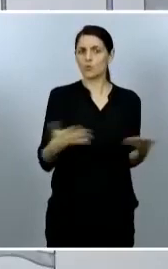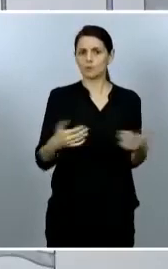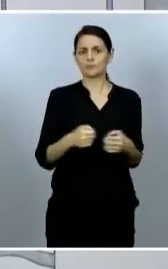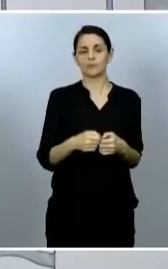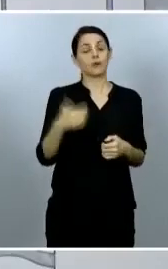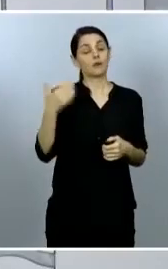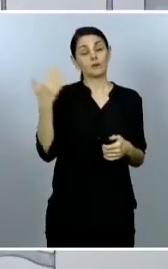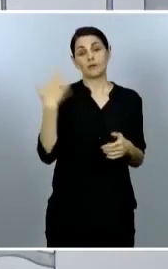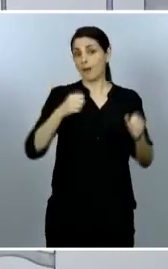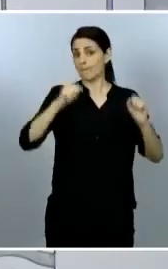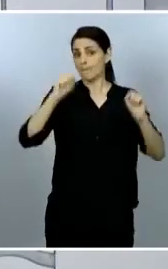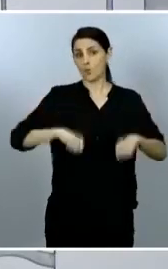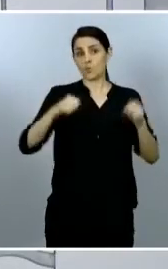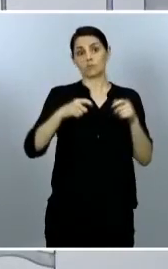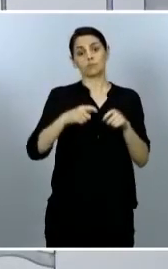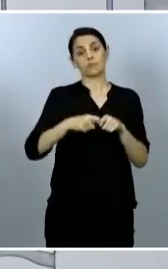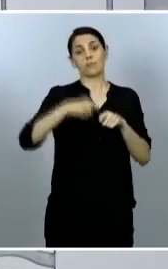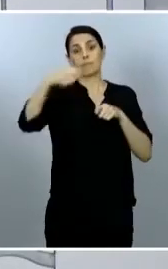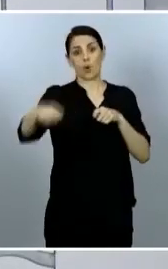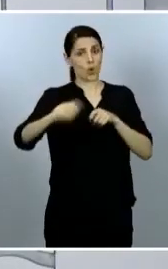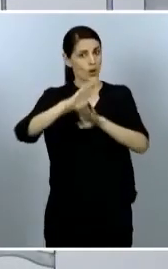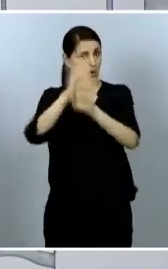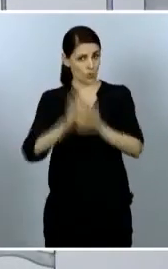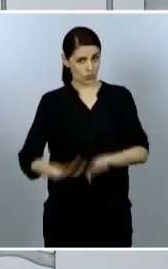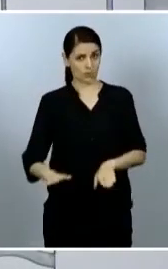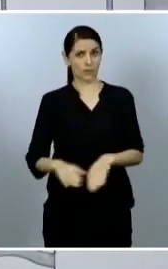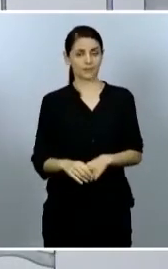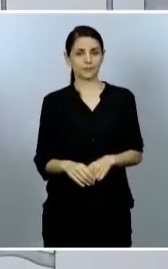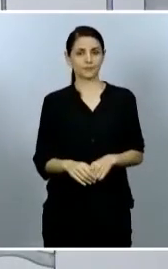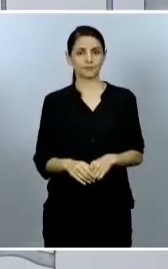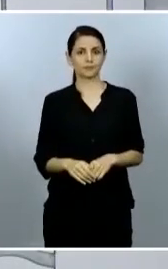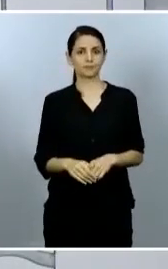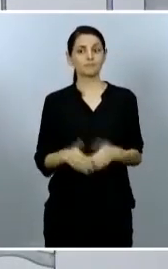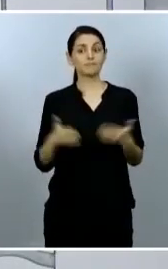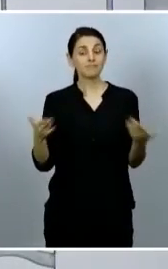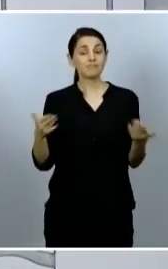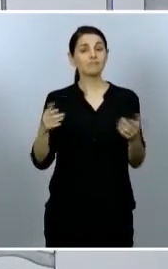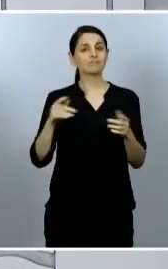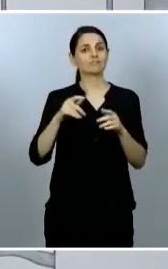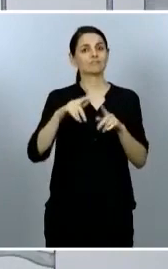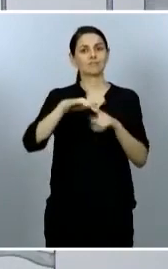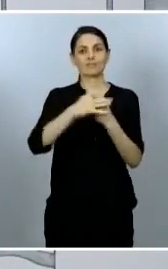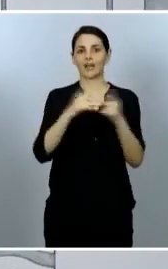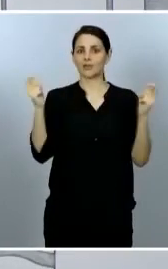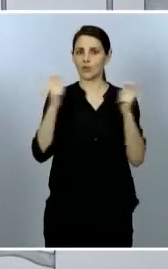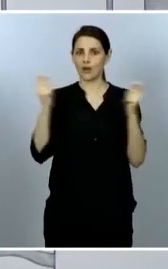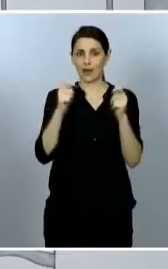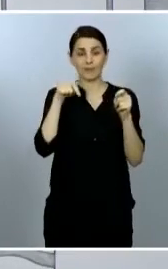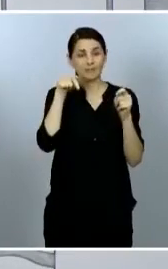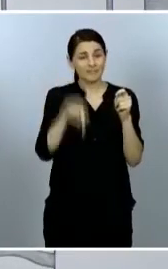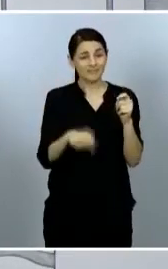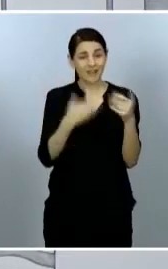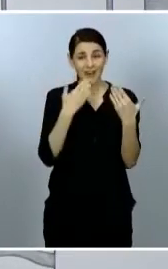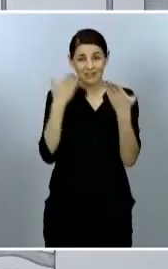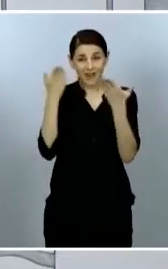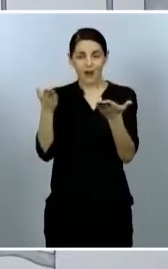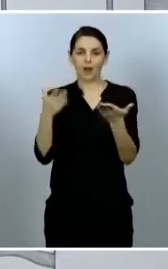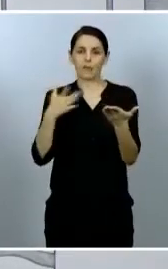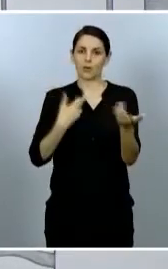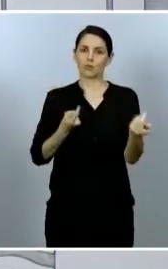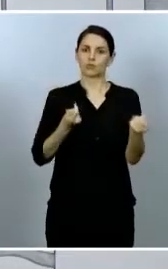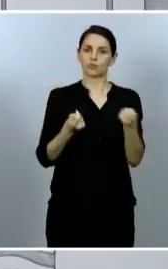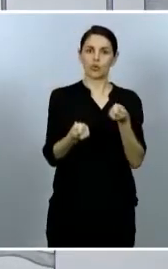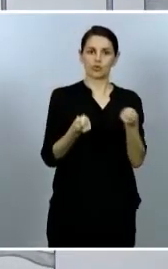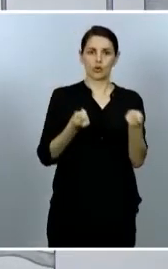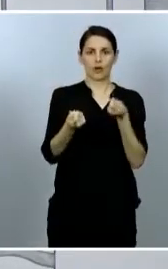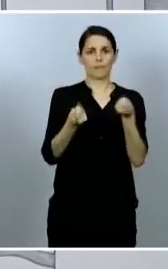alarma. Y no nos cansaremos de explicar qué es el instrumento que nos ha permitido combatir la pandemia de la manera más eficaz